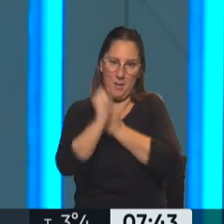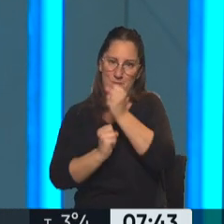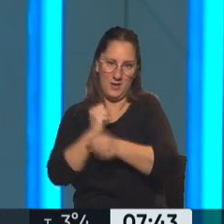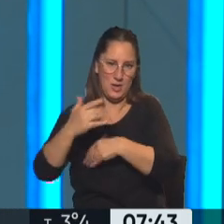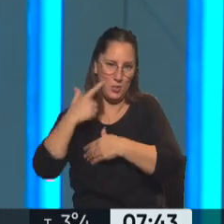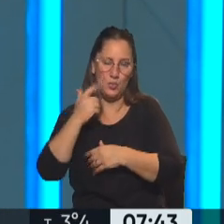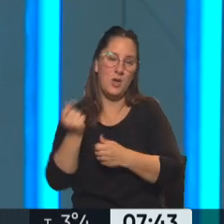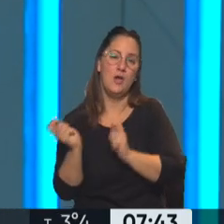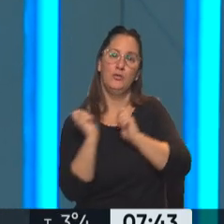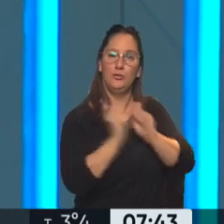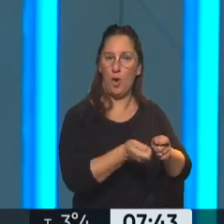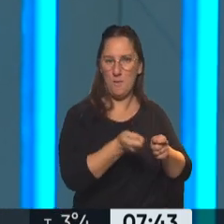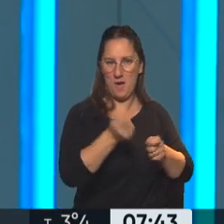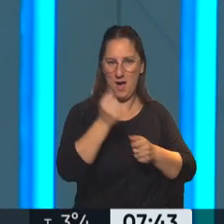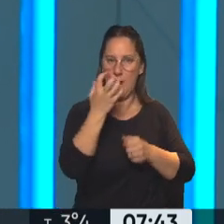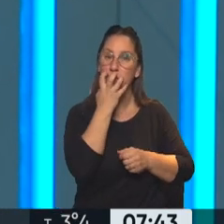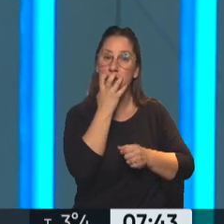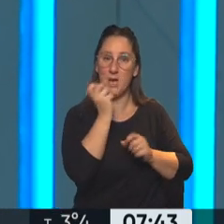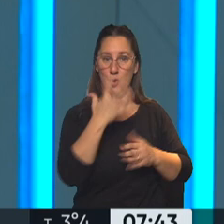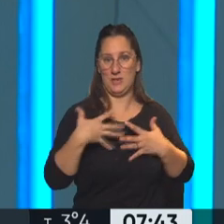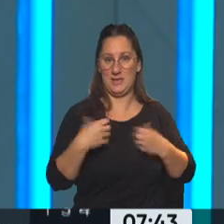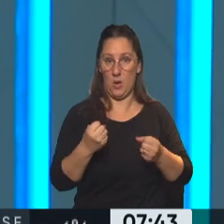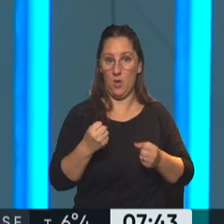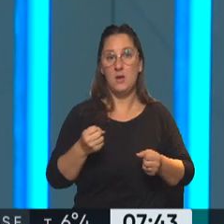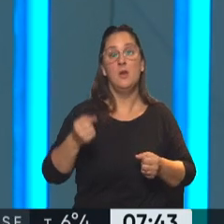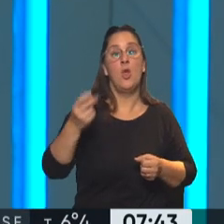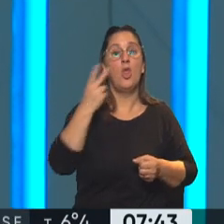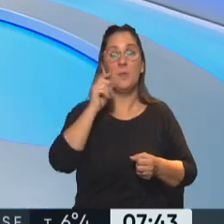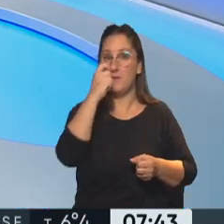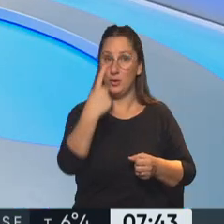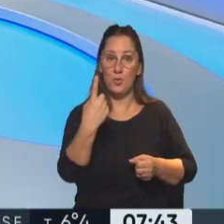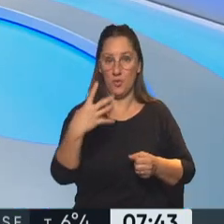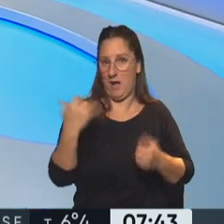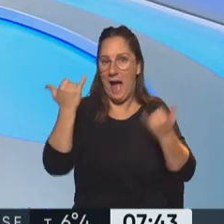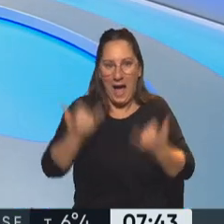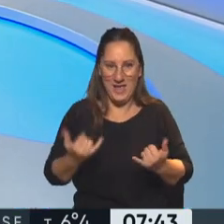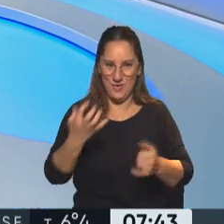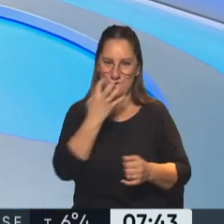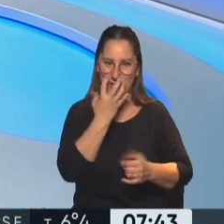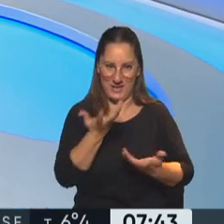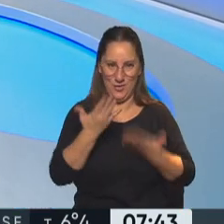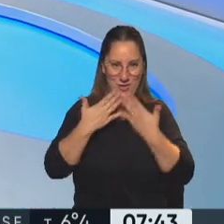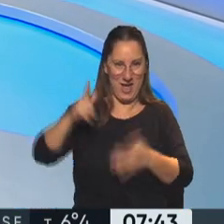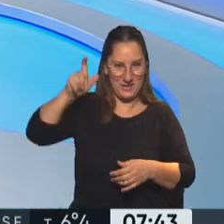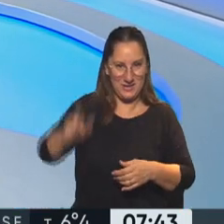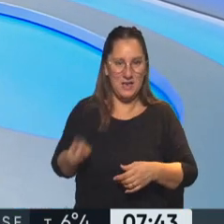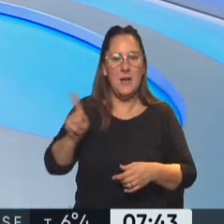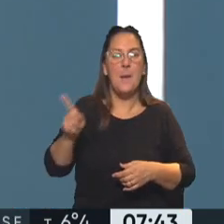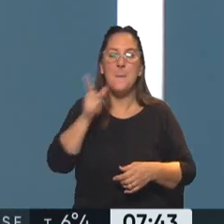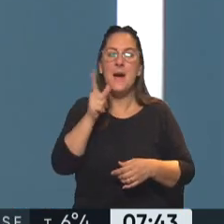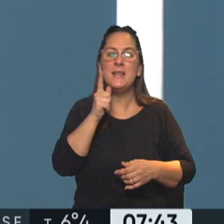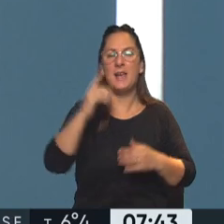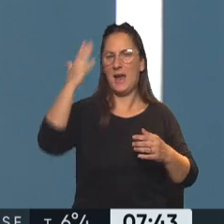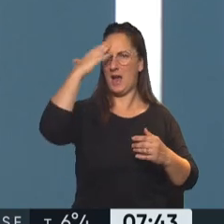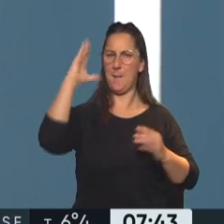le va a quedar a la salud pública y recordemos que durante 2021 no hubo falta de oxígeno. Lo que pareciera es que las diferencias no estaban vinculadas con sus